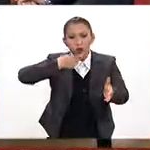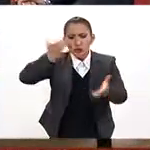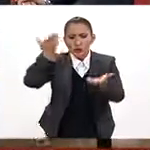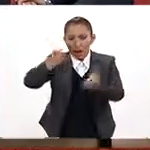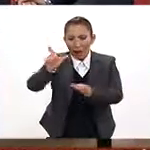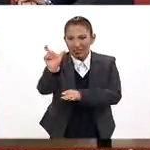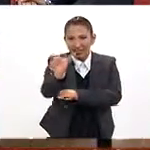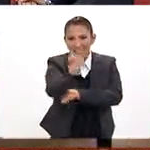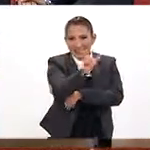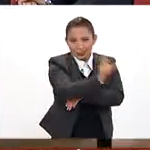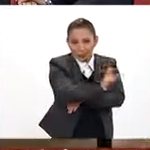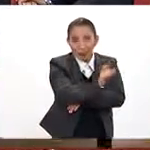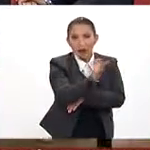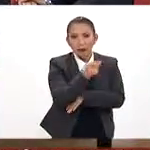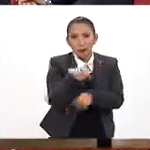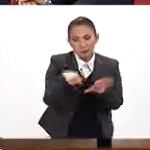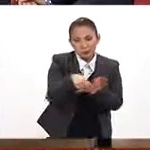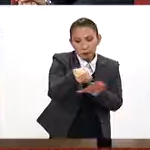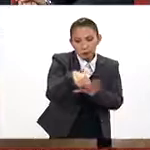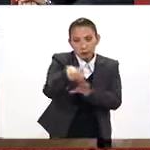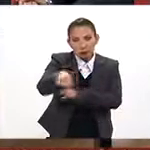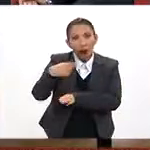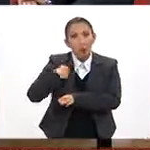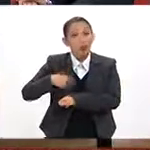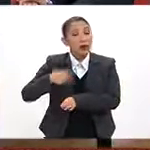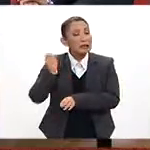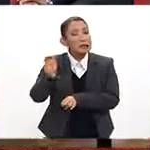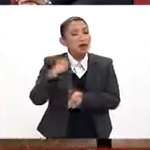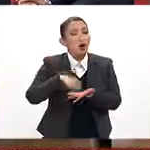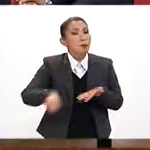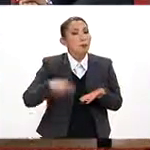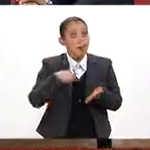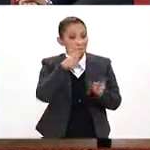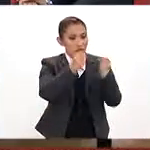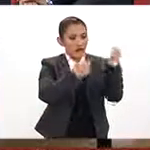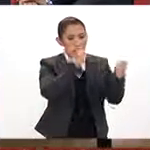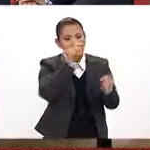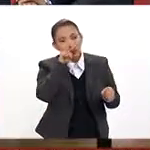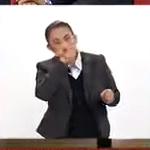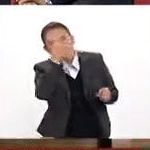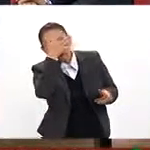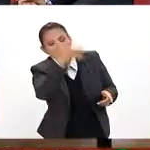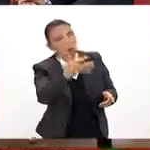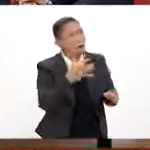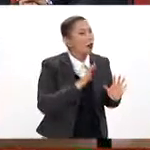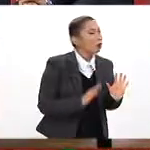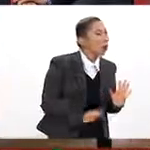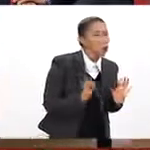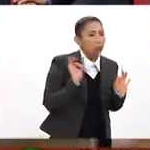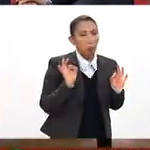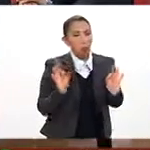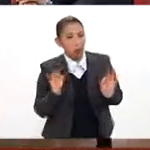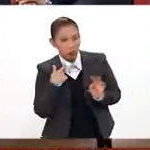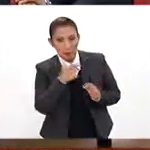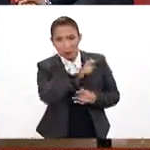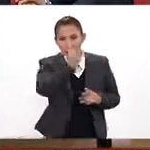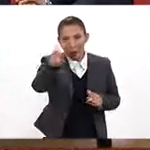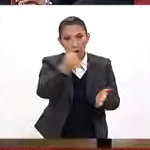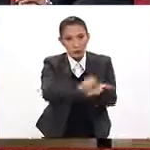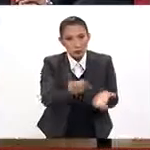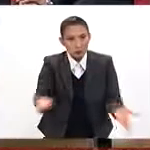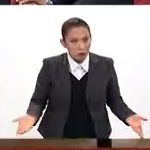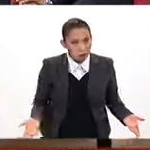las tarjetas, porque también esto indica que estamos comprando en un establecimiento formal, en un establecimiento que está pagando